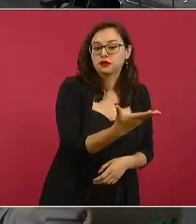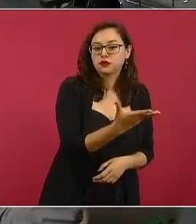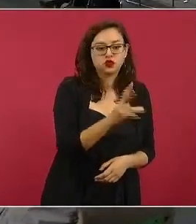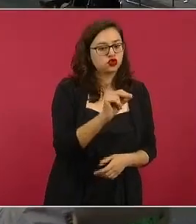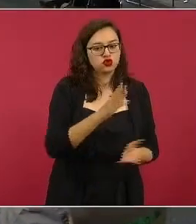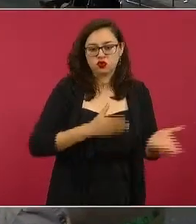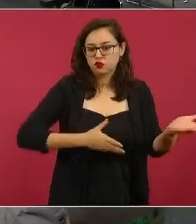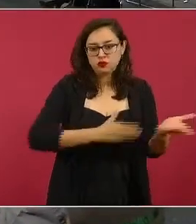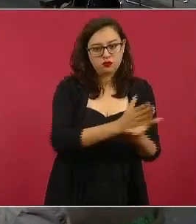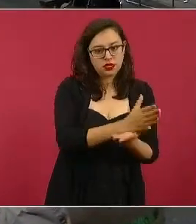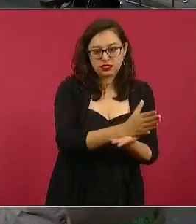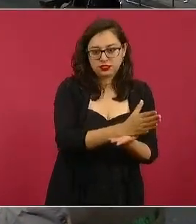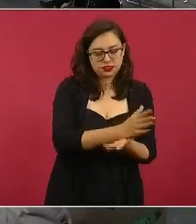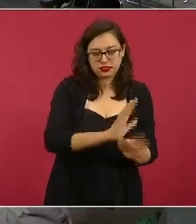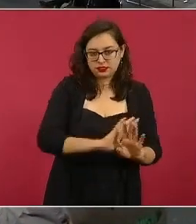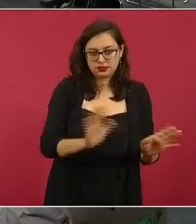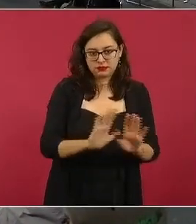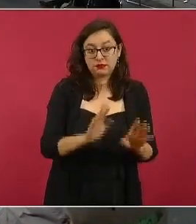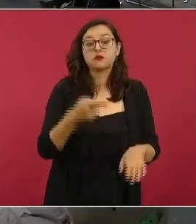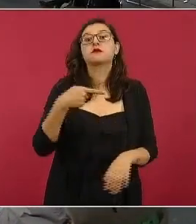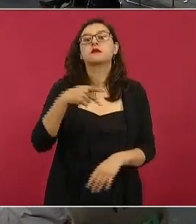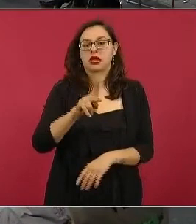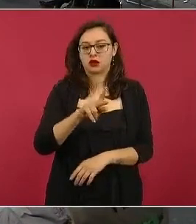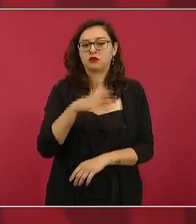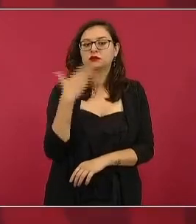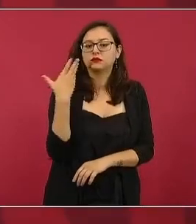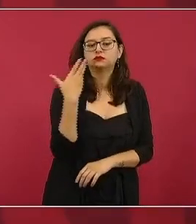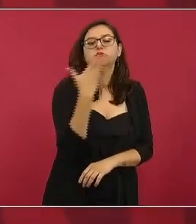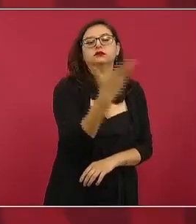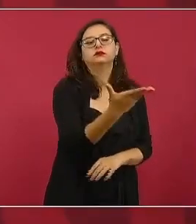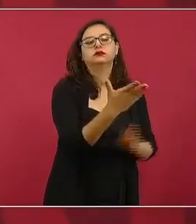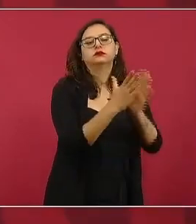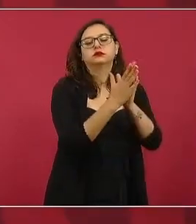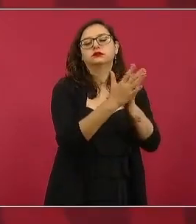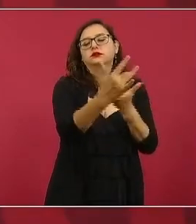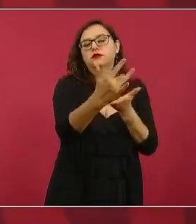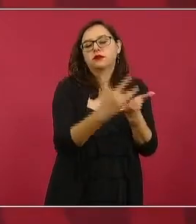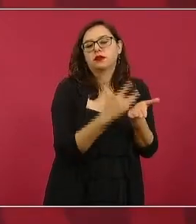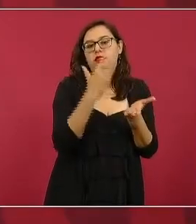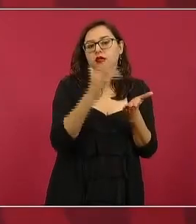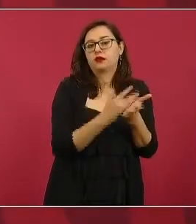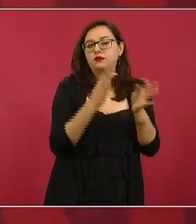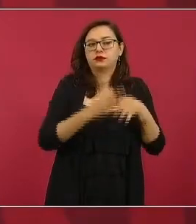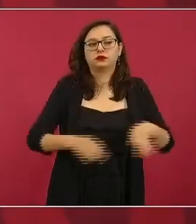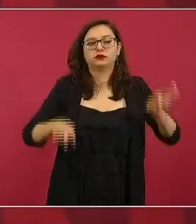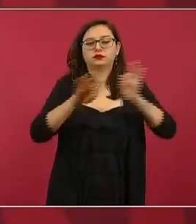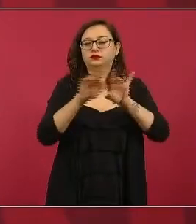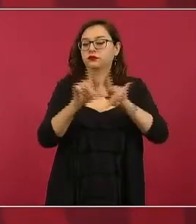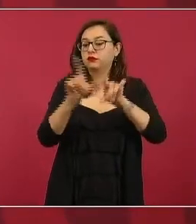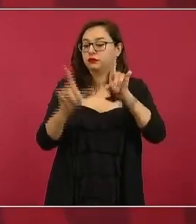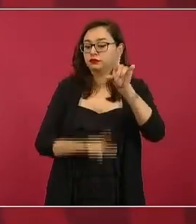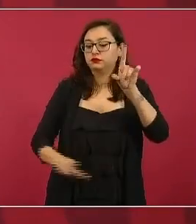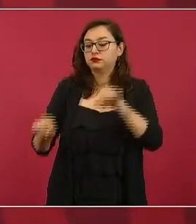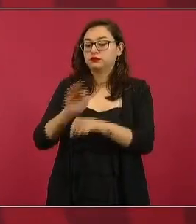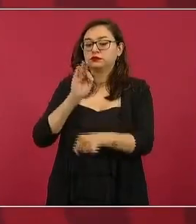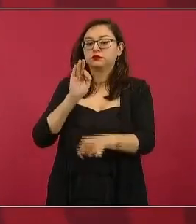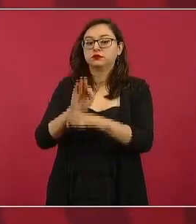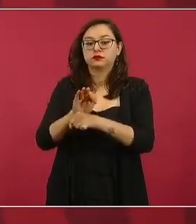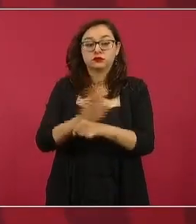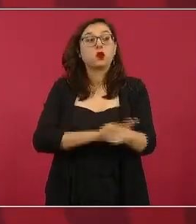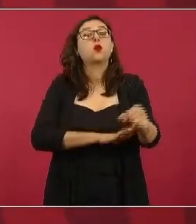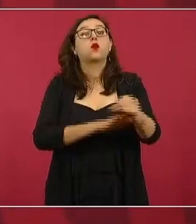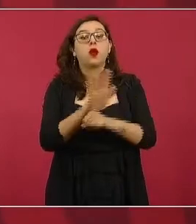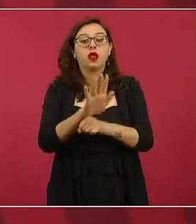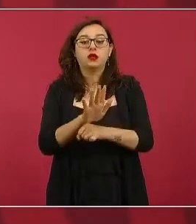porque lo consideramos un asunto de estado y nos está apoyando el presidente de la corte es en el caso de